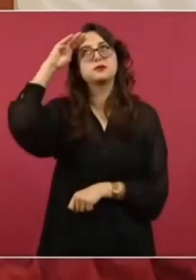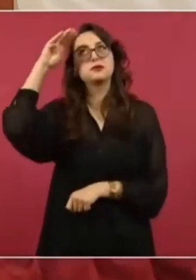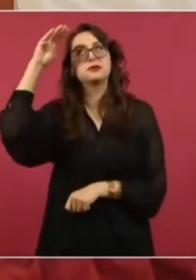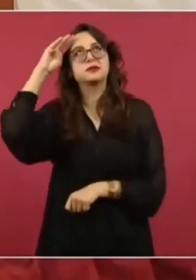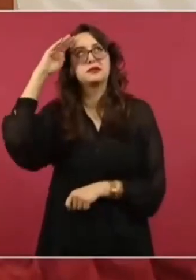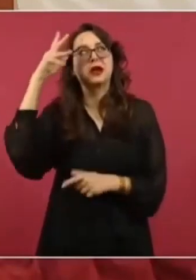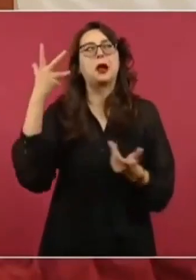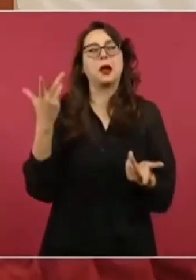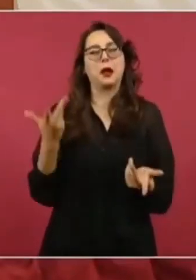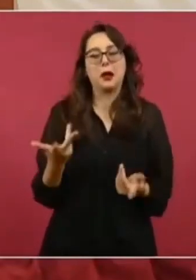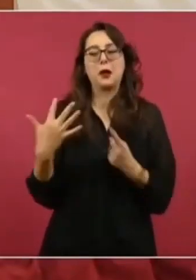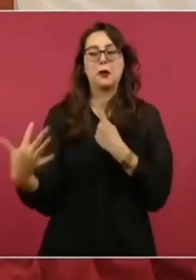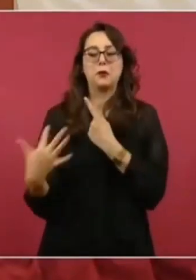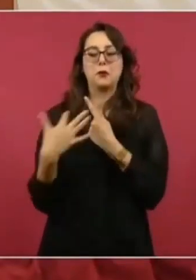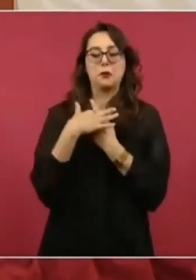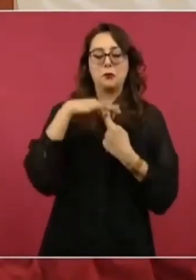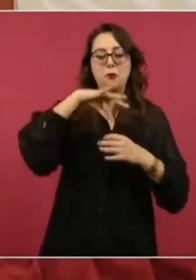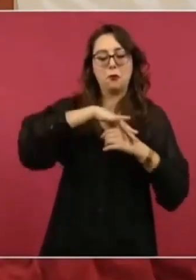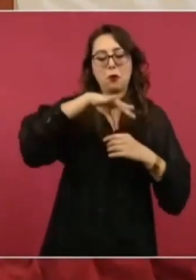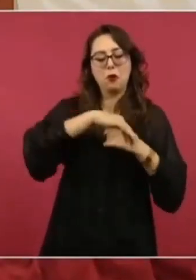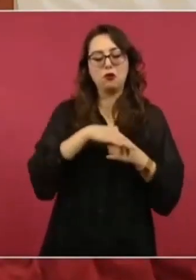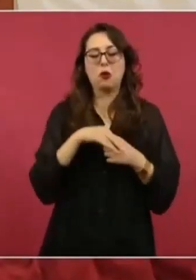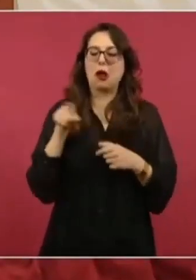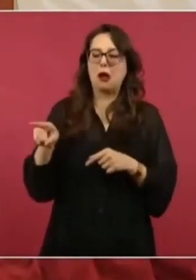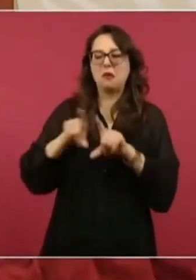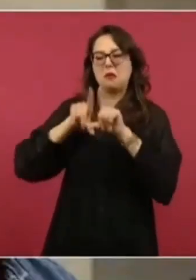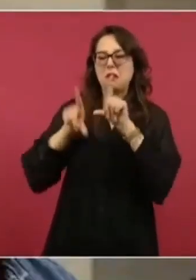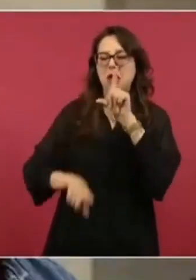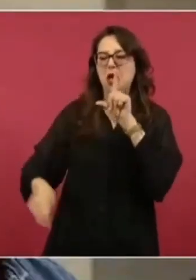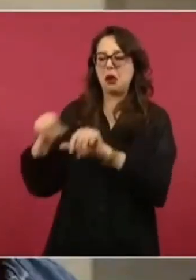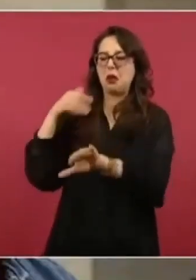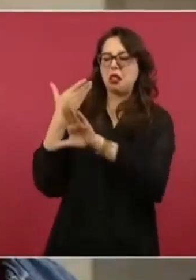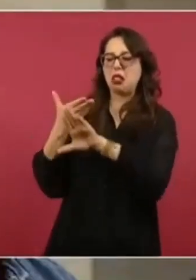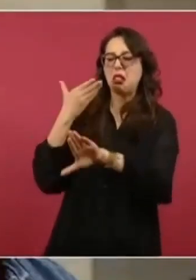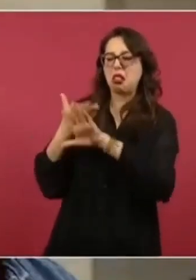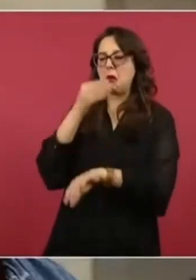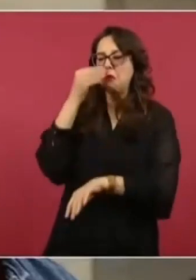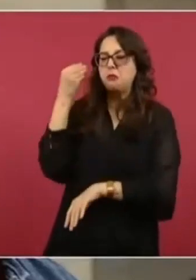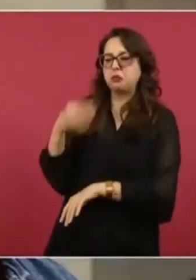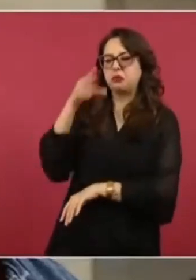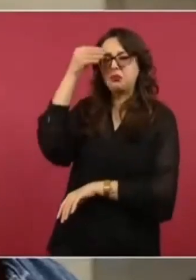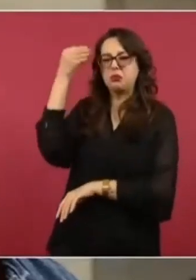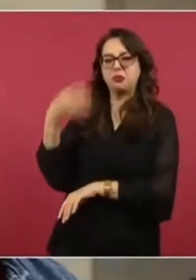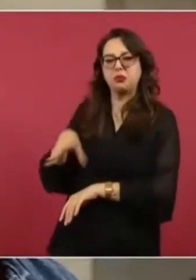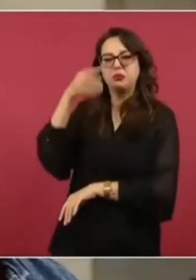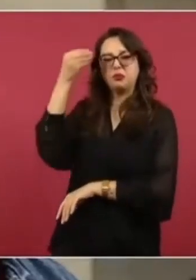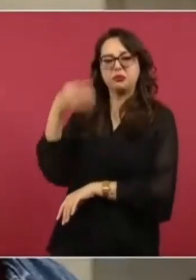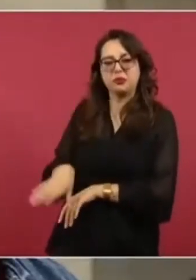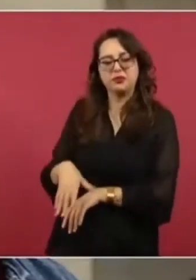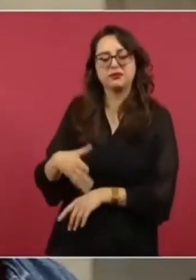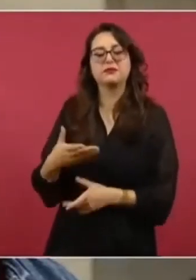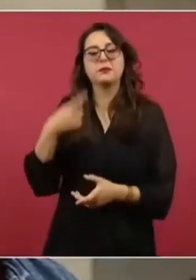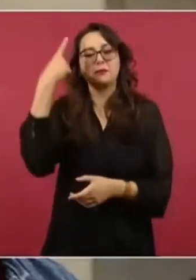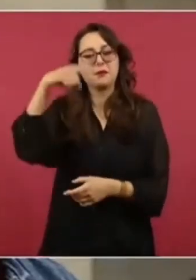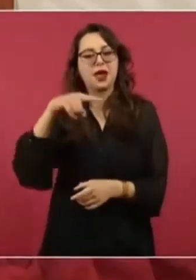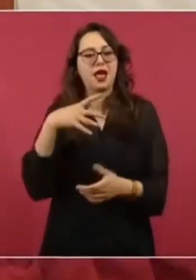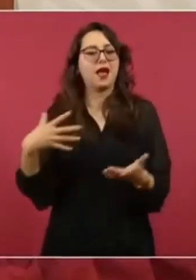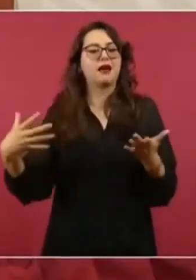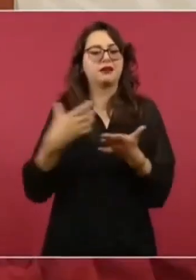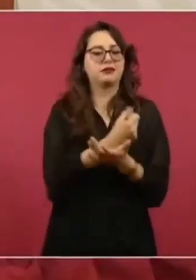que de esa manera obtienen votos. Un día les voy a leer,